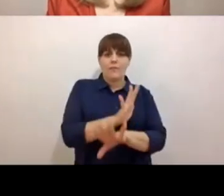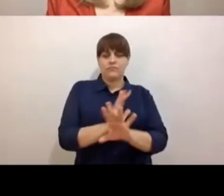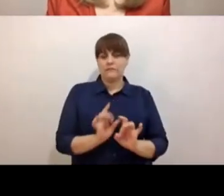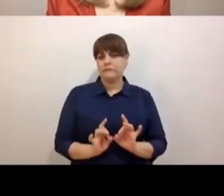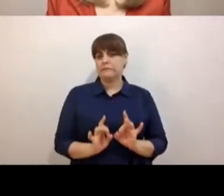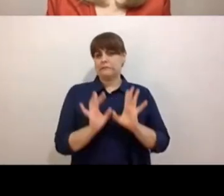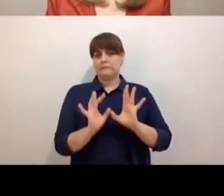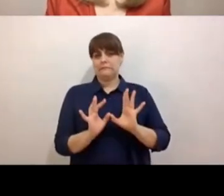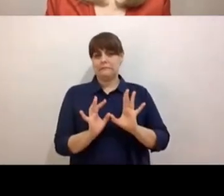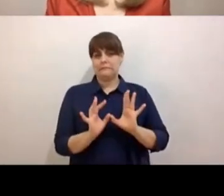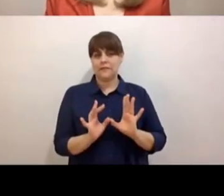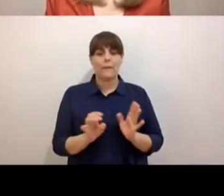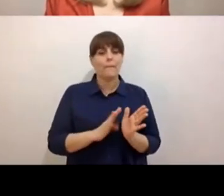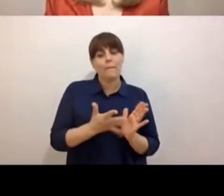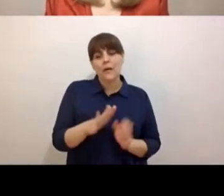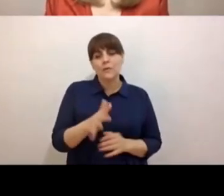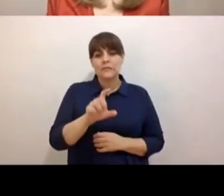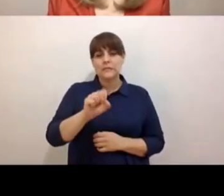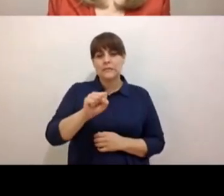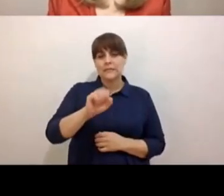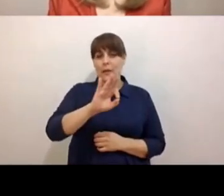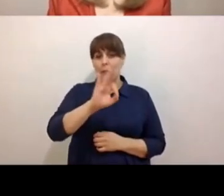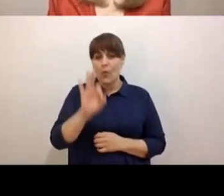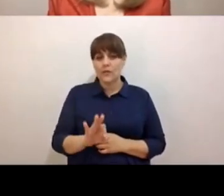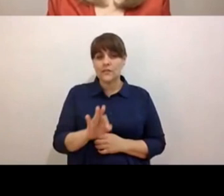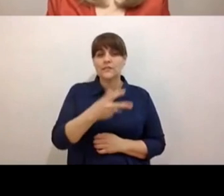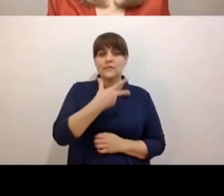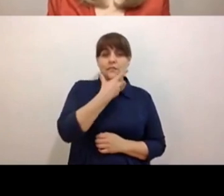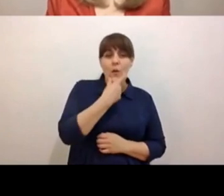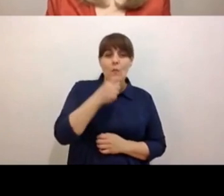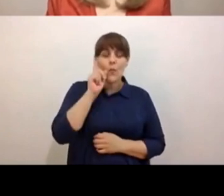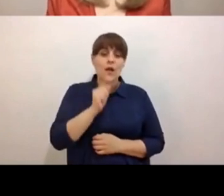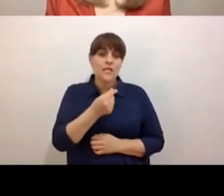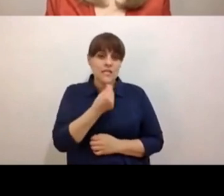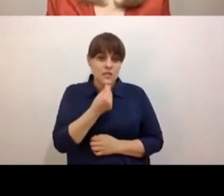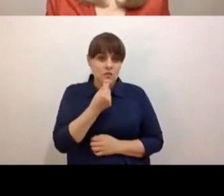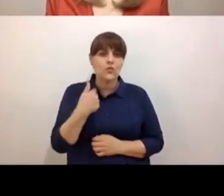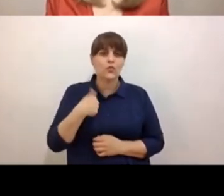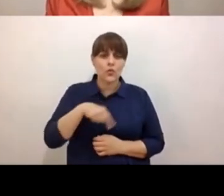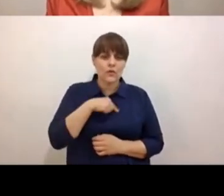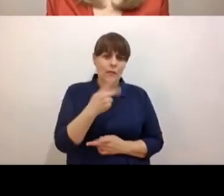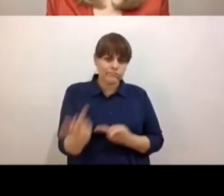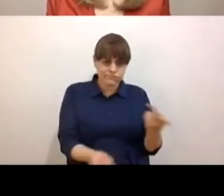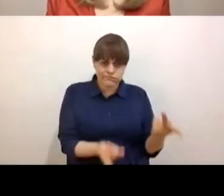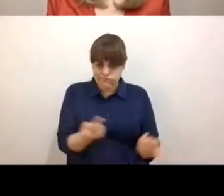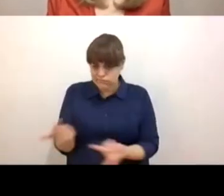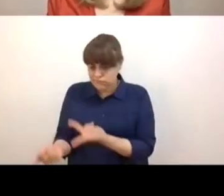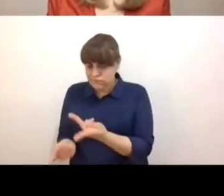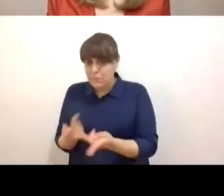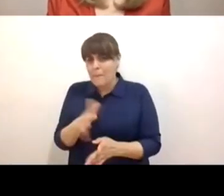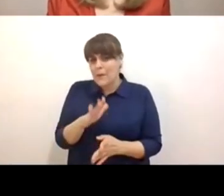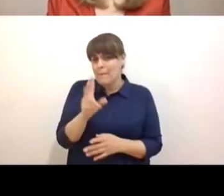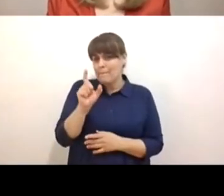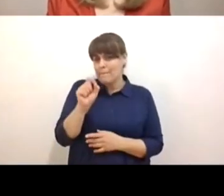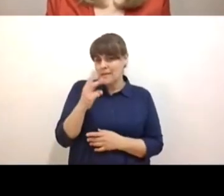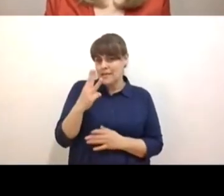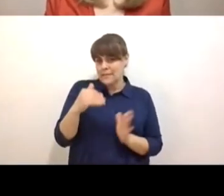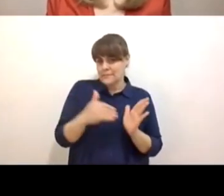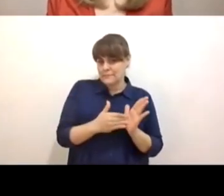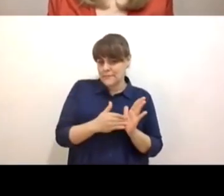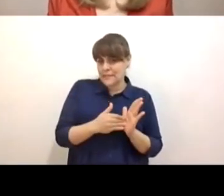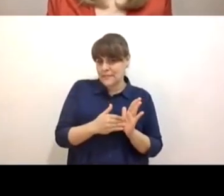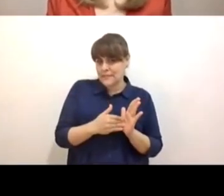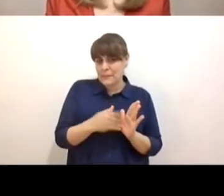Más del 60% de los niños y las niñas que encuestamos sobre esa base de 23.000 voces